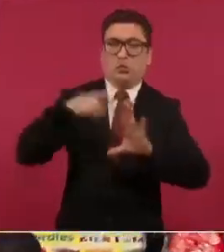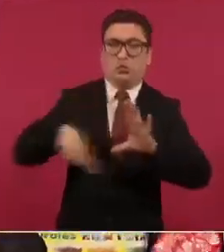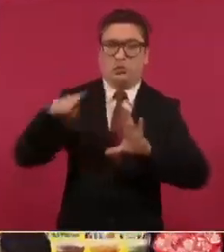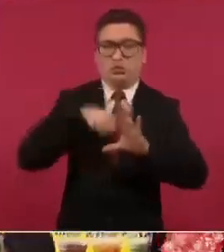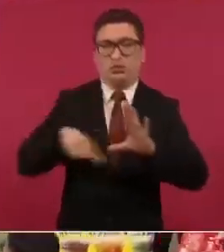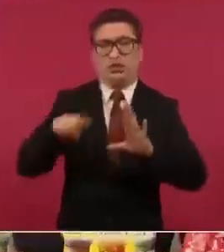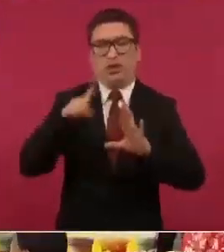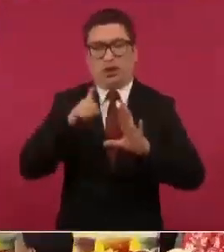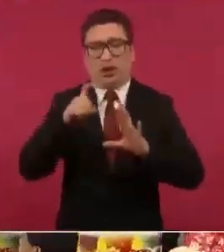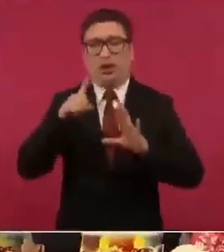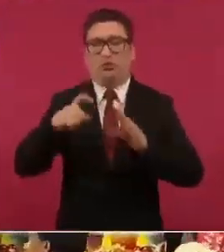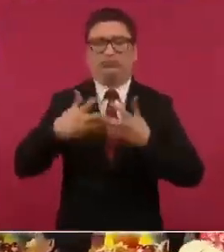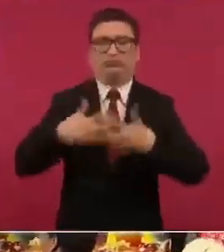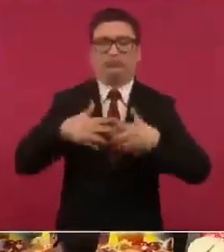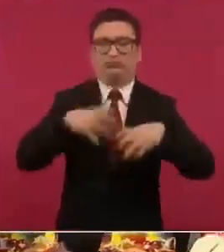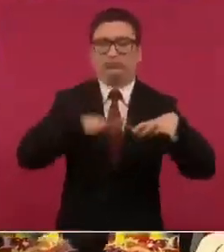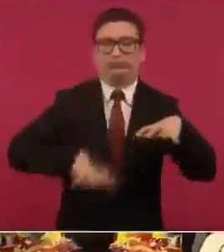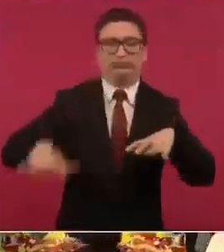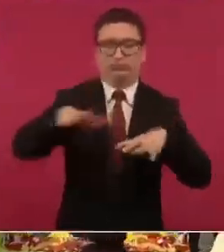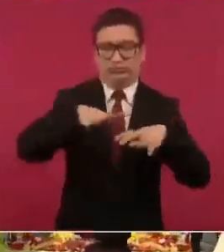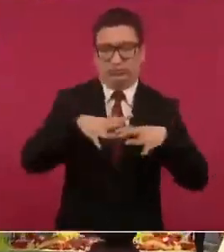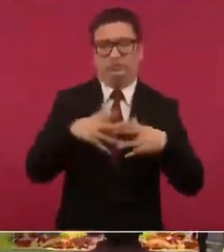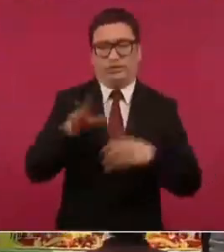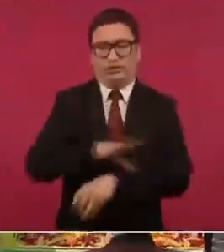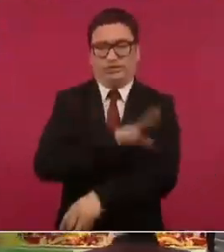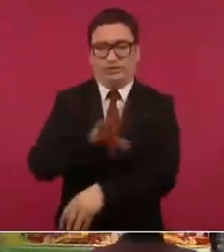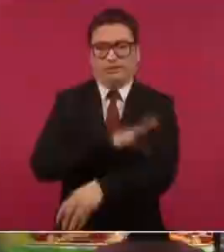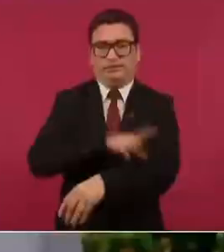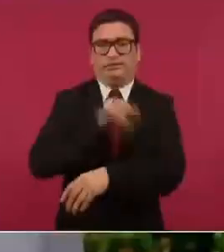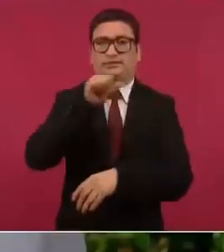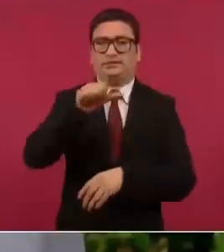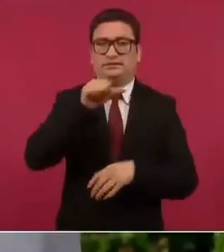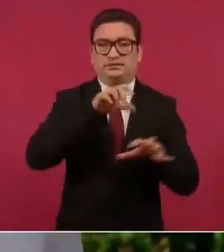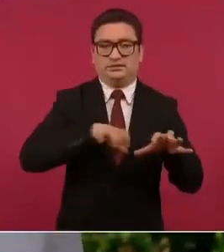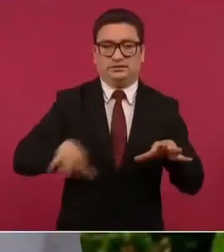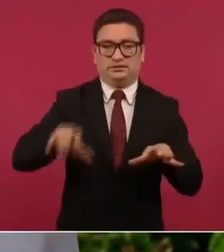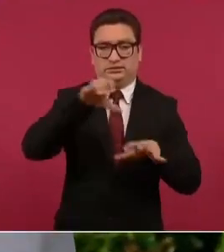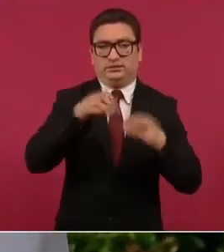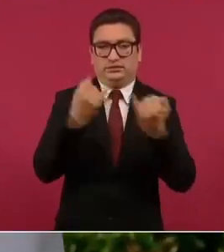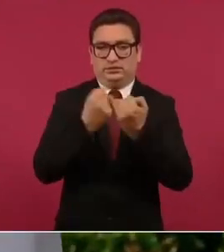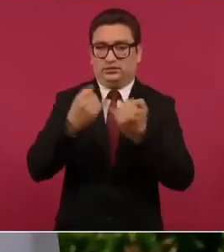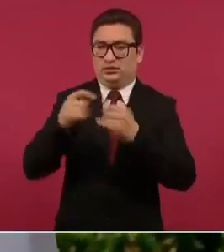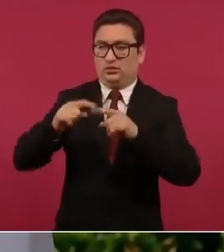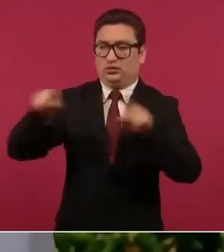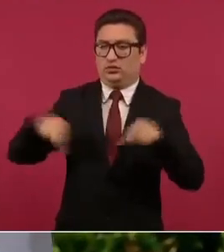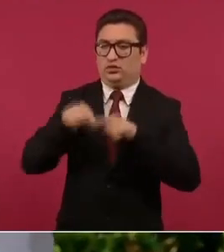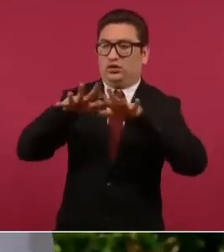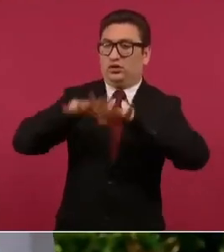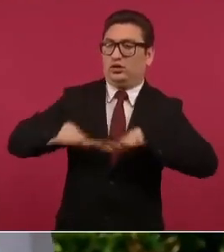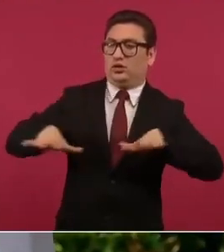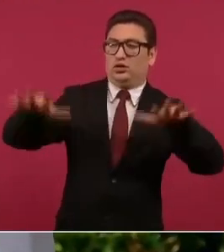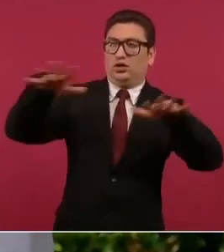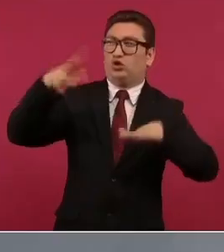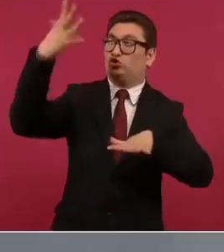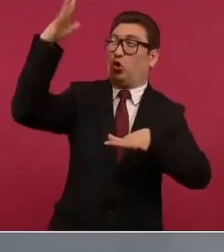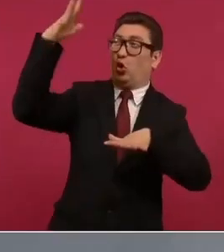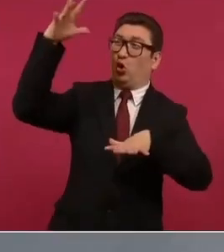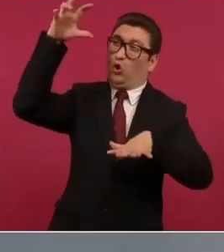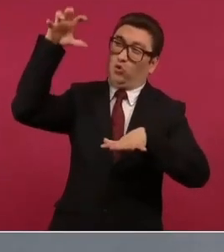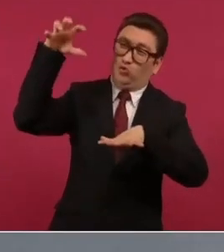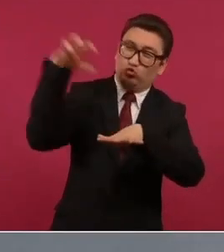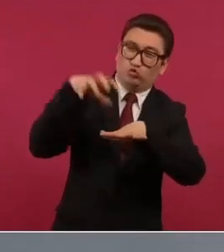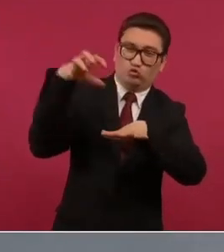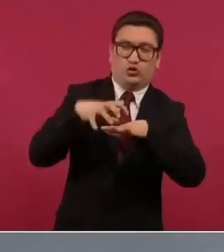hidroeléctricas y con la construcción del parque de energía solar más grande de